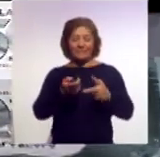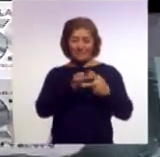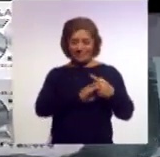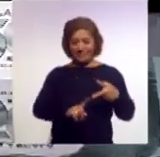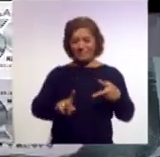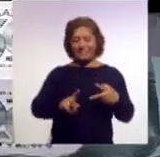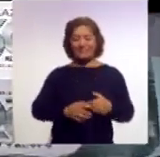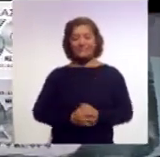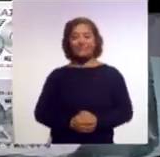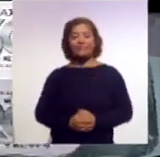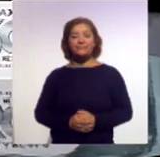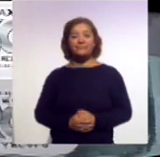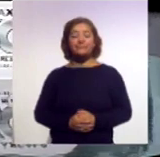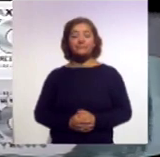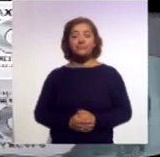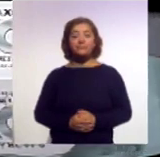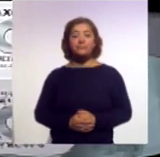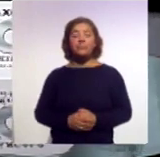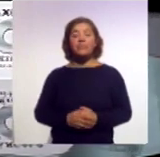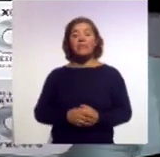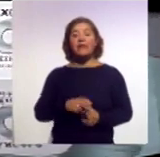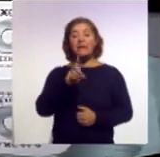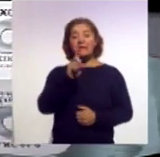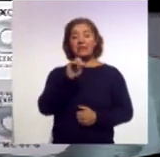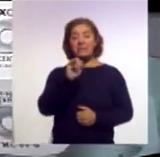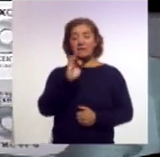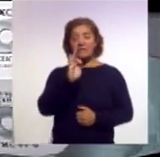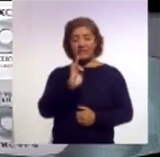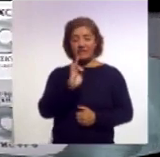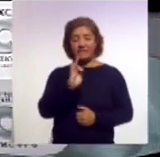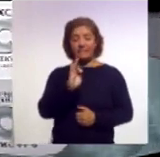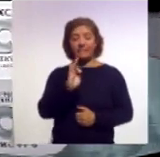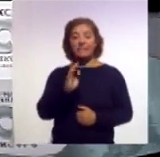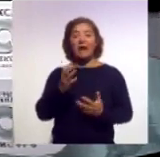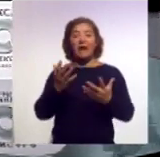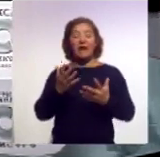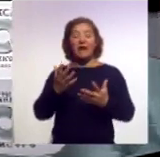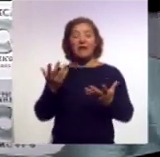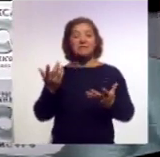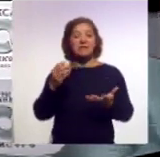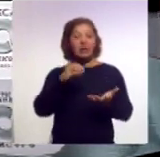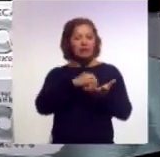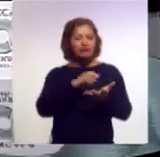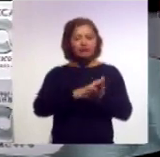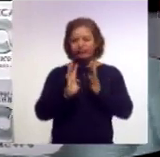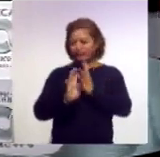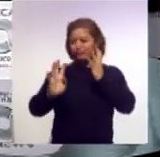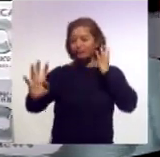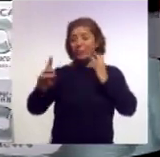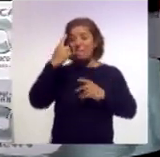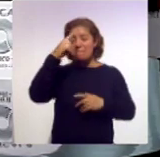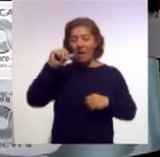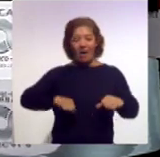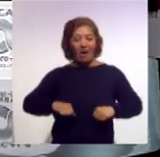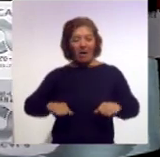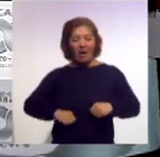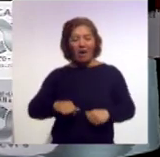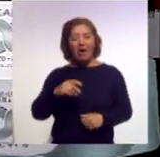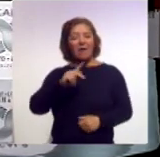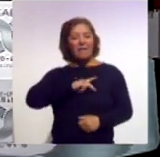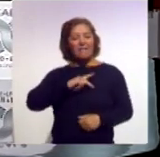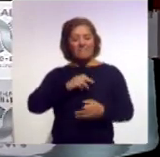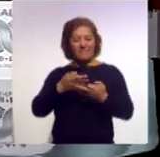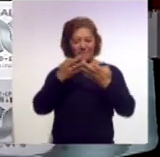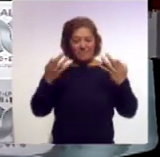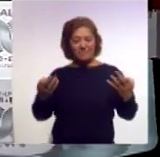Vamos porque, mire, realiza el sistema estatal DIF, casting para la puesta en escena Mi Tierra en un Zapato, como